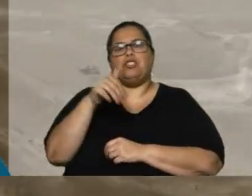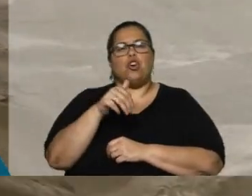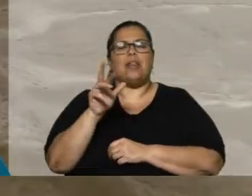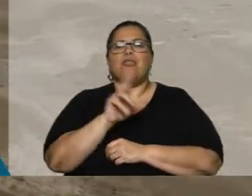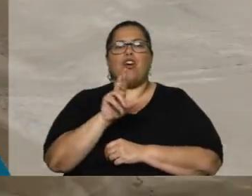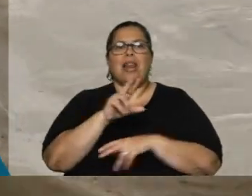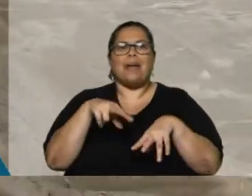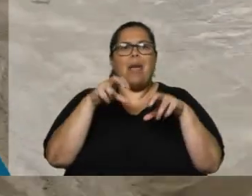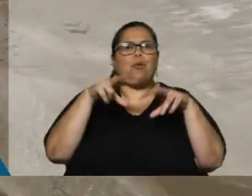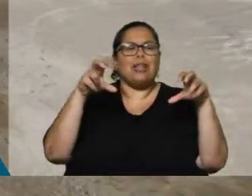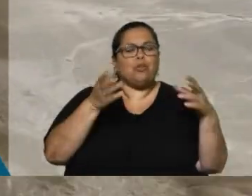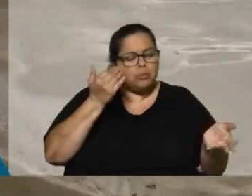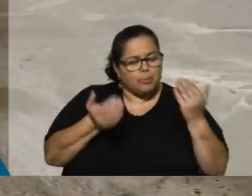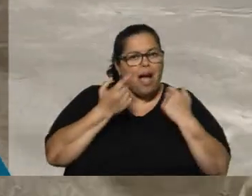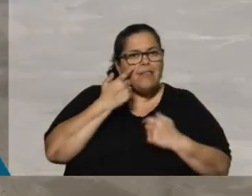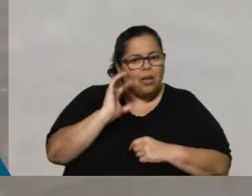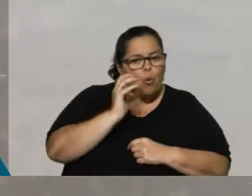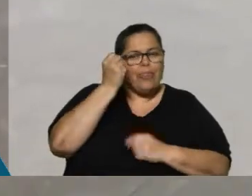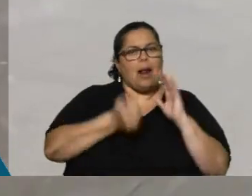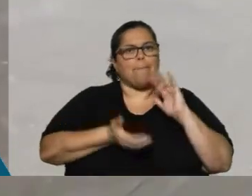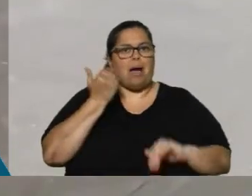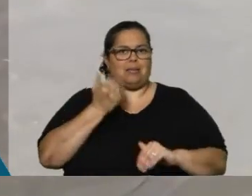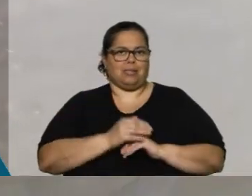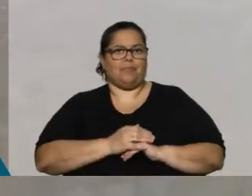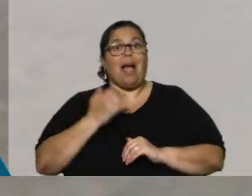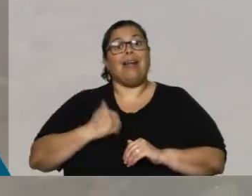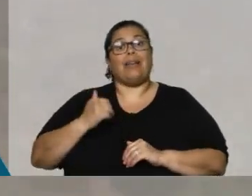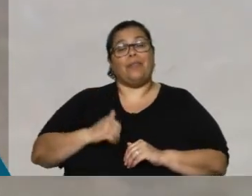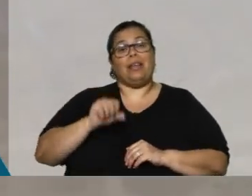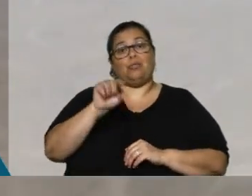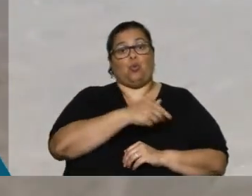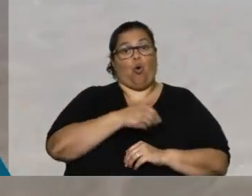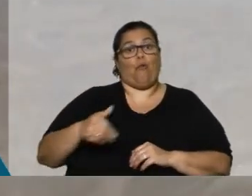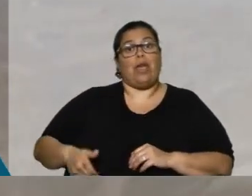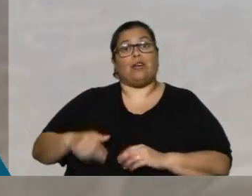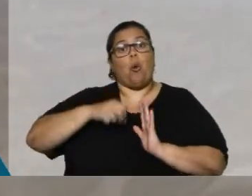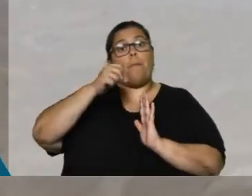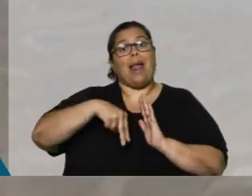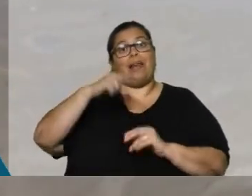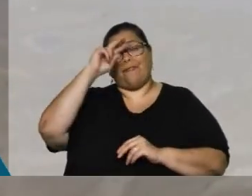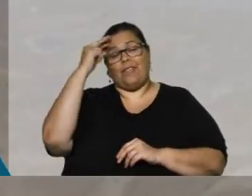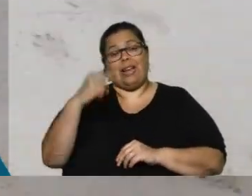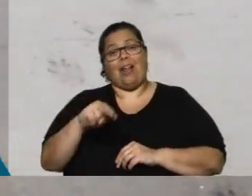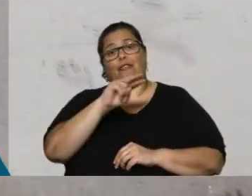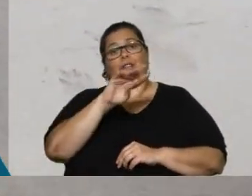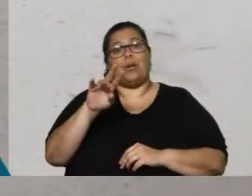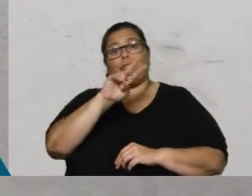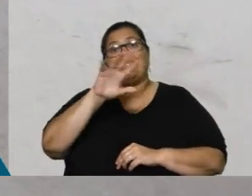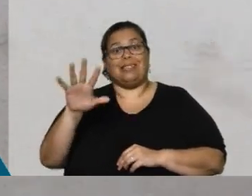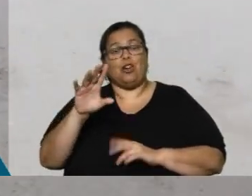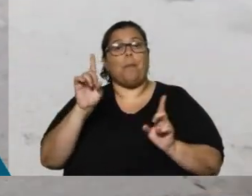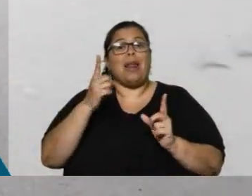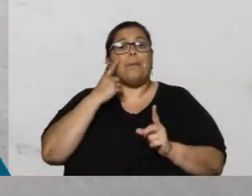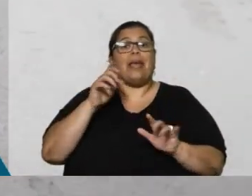exploración y explotación en la región de Santa Cruz. En Argentina, el gobierno anunció un plan verano 24-25 para evitar